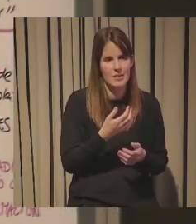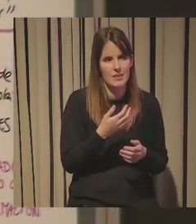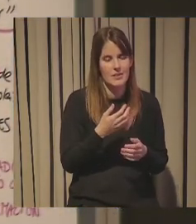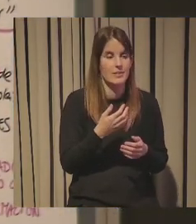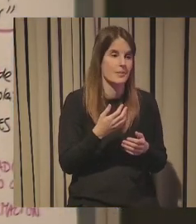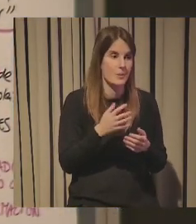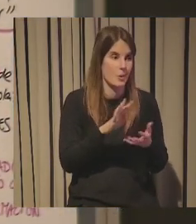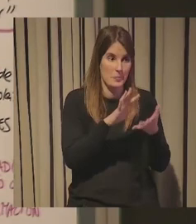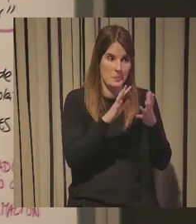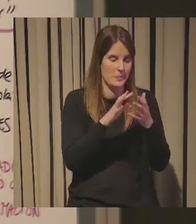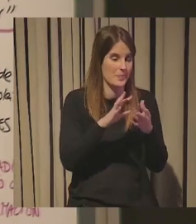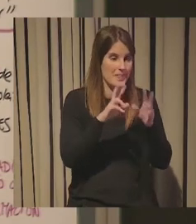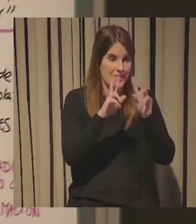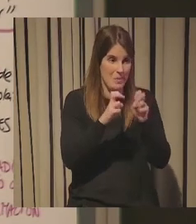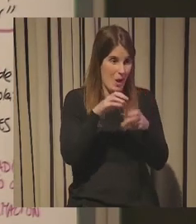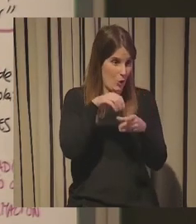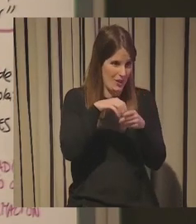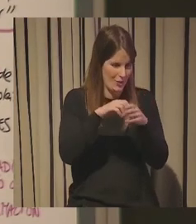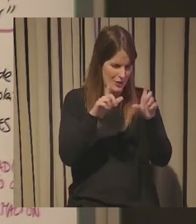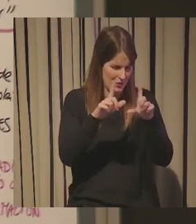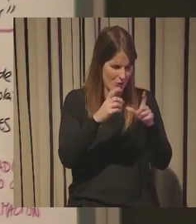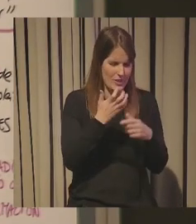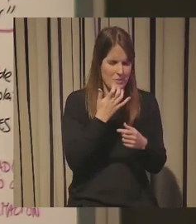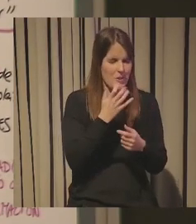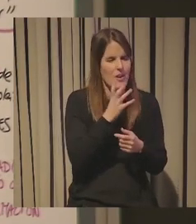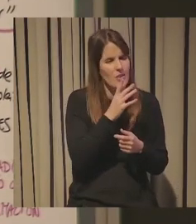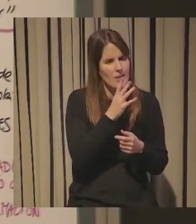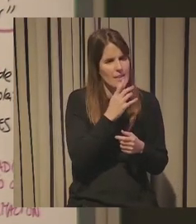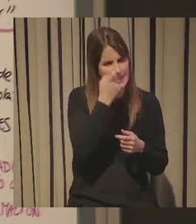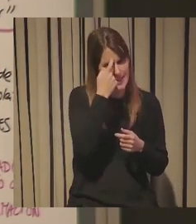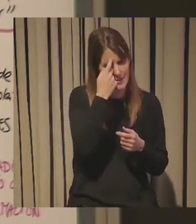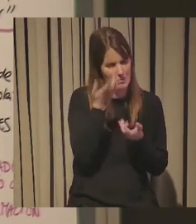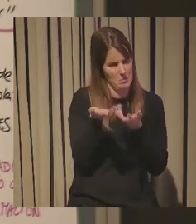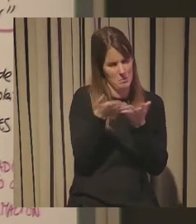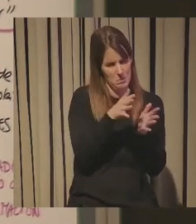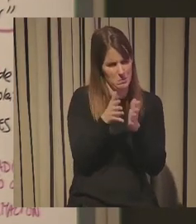llevo al mundo de los contenidos pero ahora sabemos cuáles son más o menos las tendencias